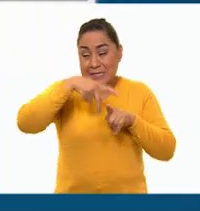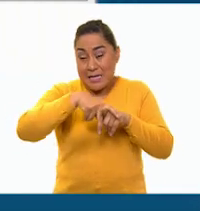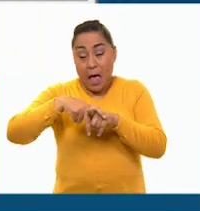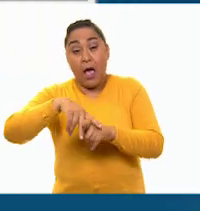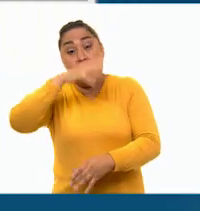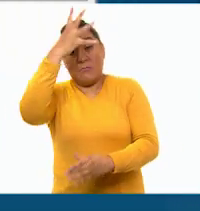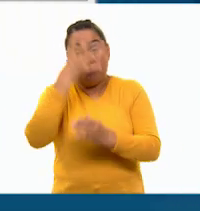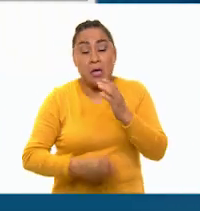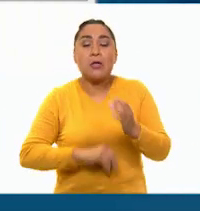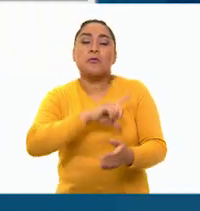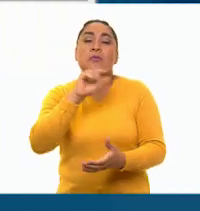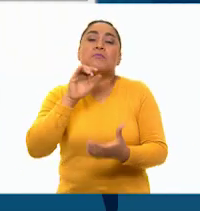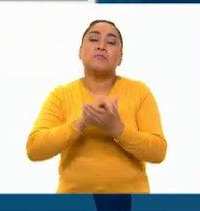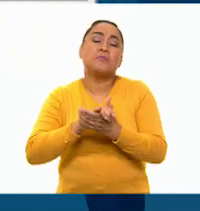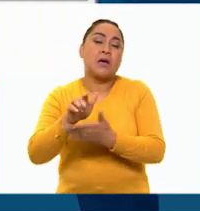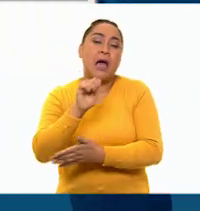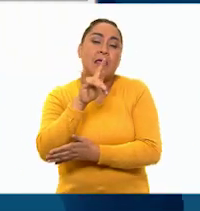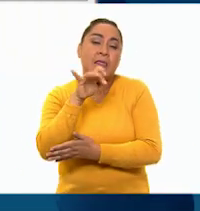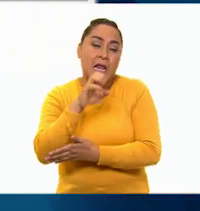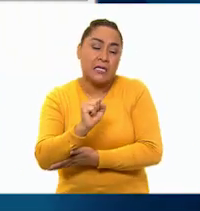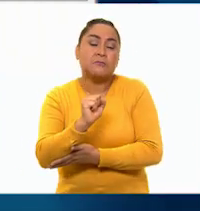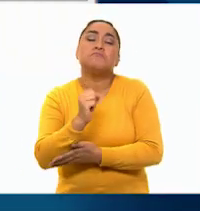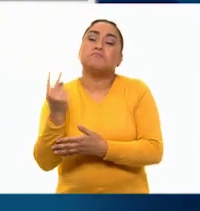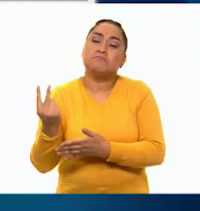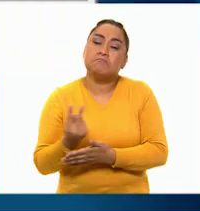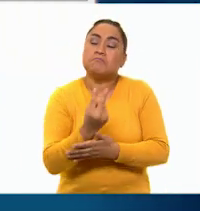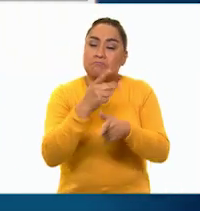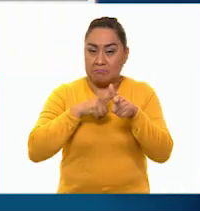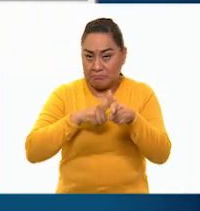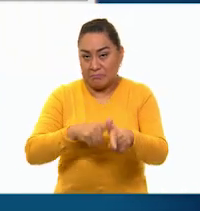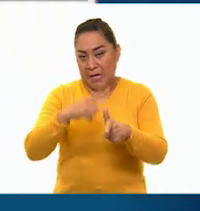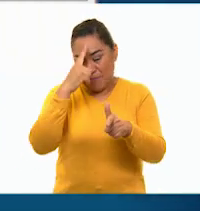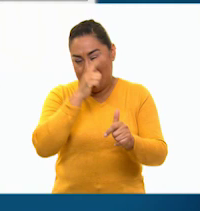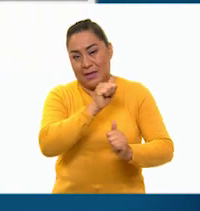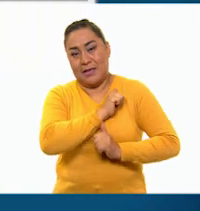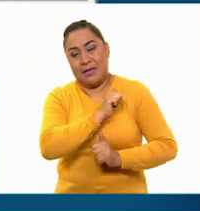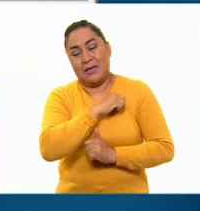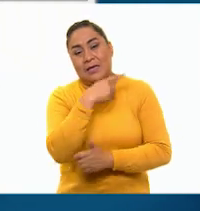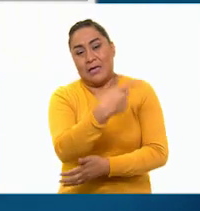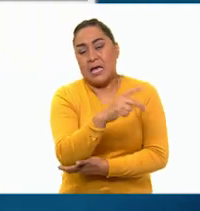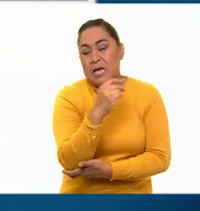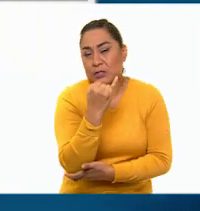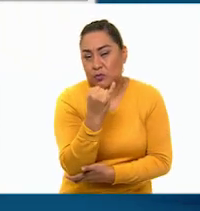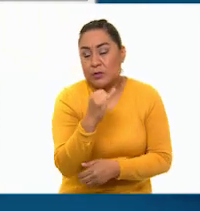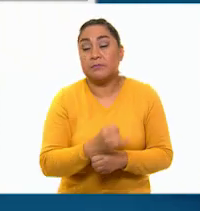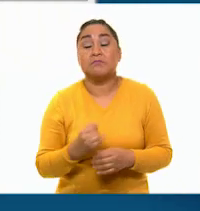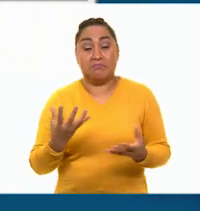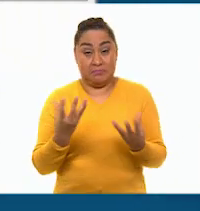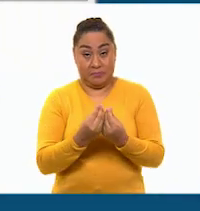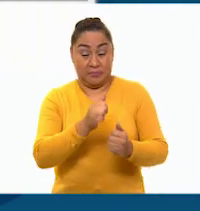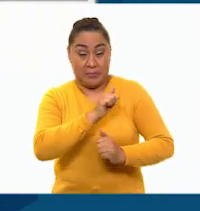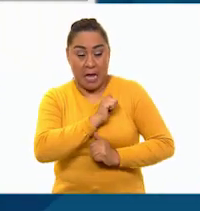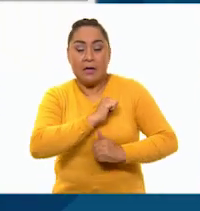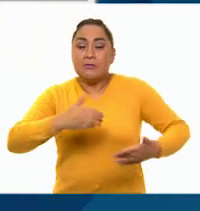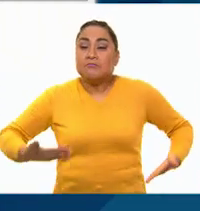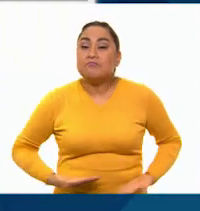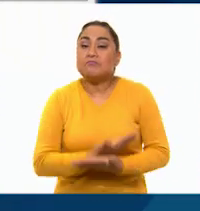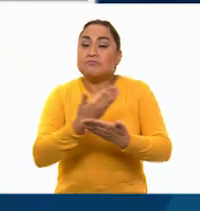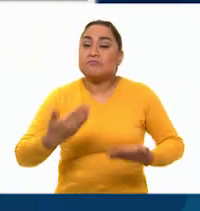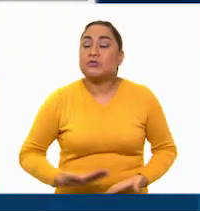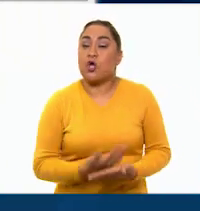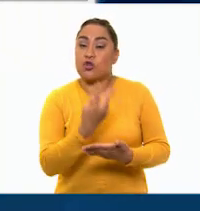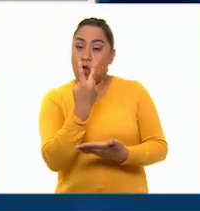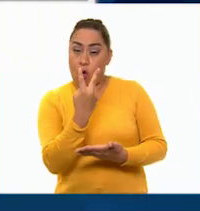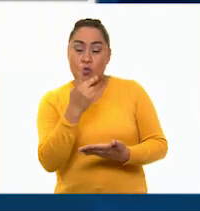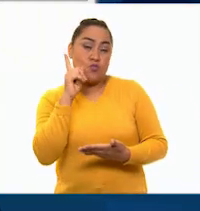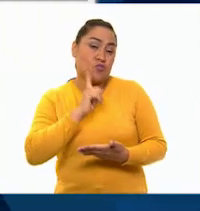escape, se casó con Andrés Quintana Roo y continuaron juntos al servicio de la insurgencia. En plena campaña militar, dio a luz a dos hijas. La